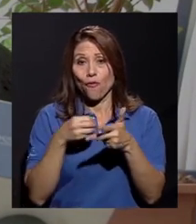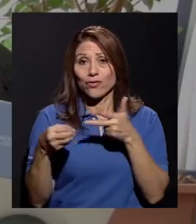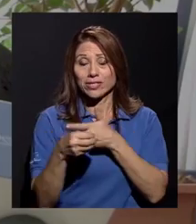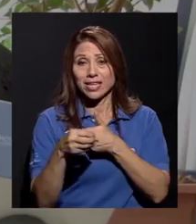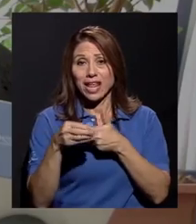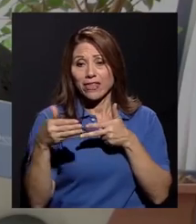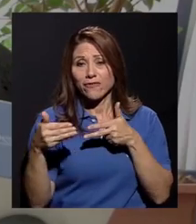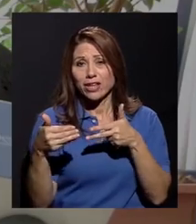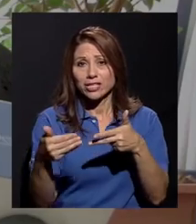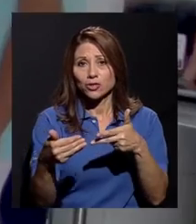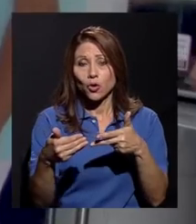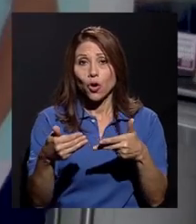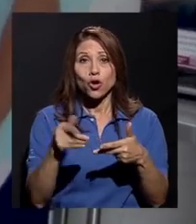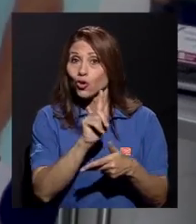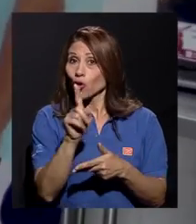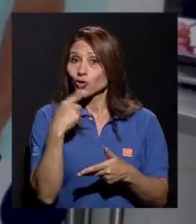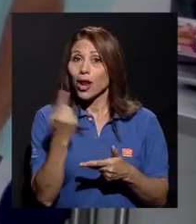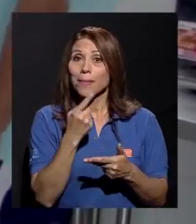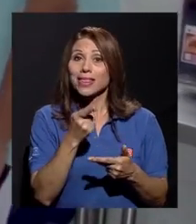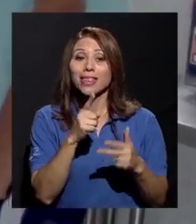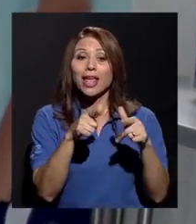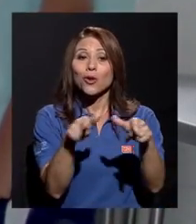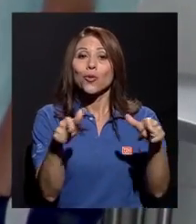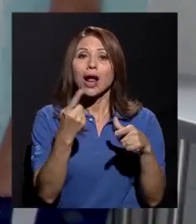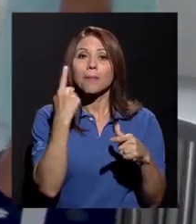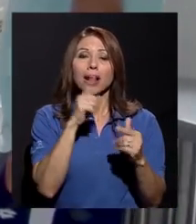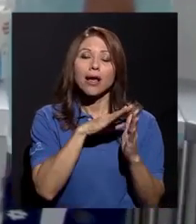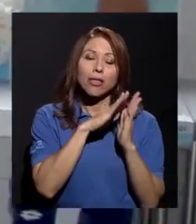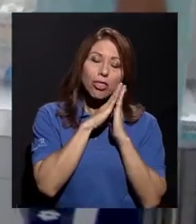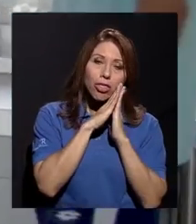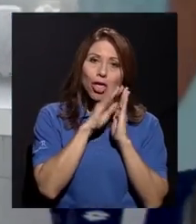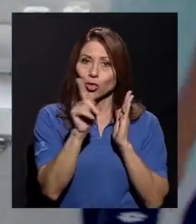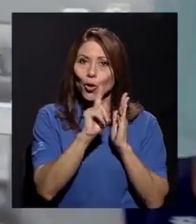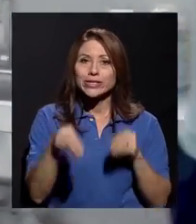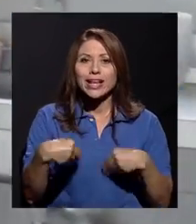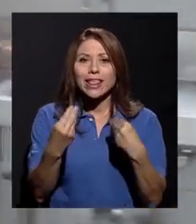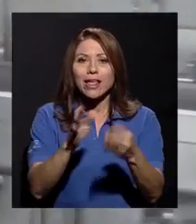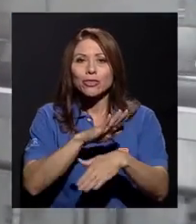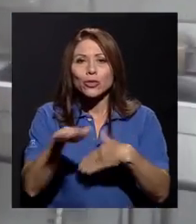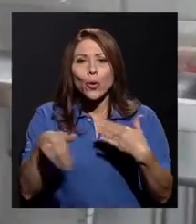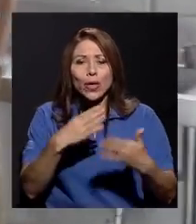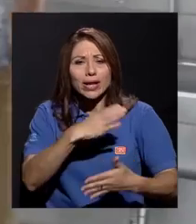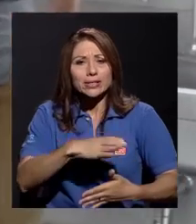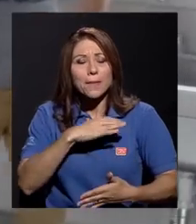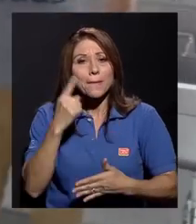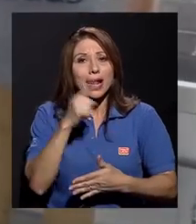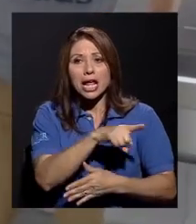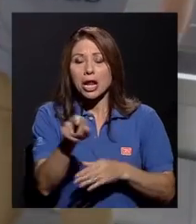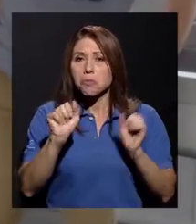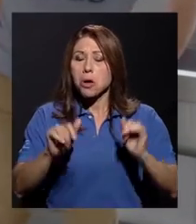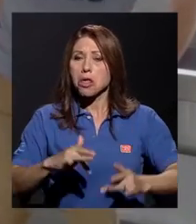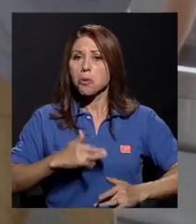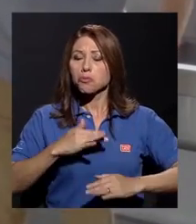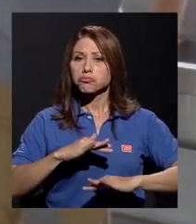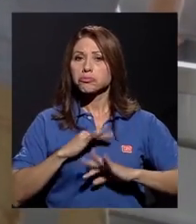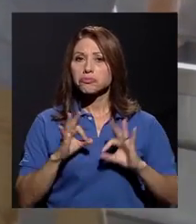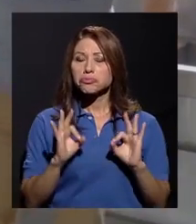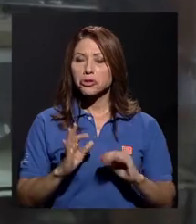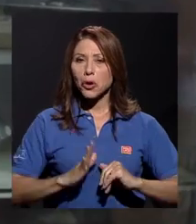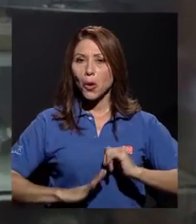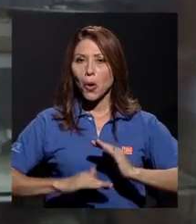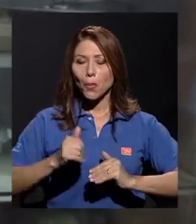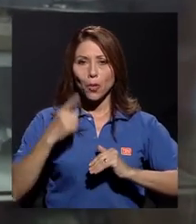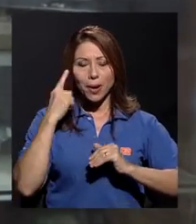al estudiante no solo se le da alojamiento, sino se le dan todas las condiciones para que él tenga una estancia bastante cómoda para poder